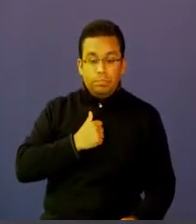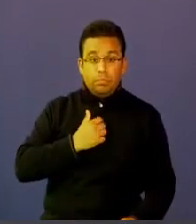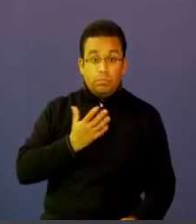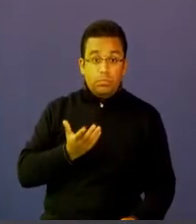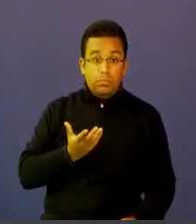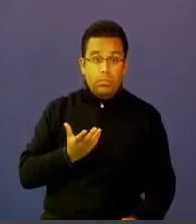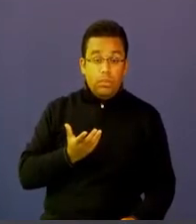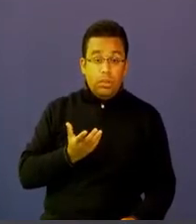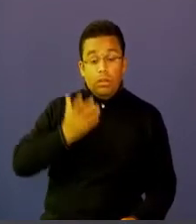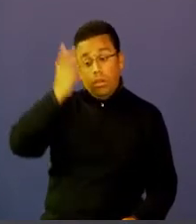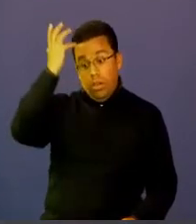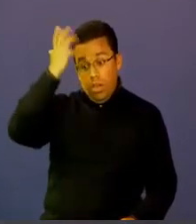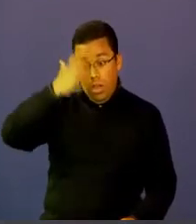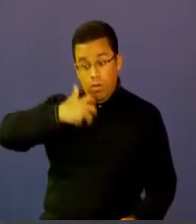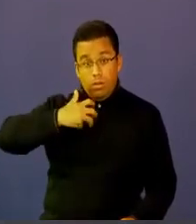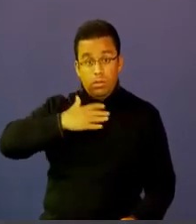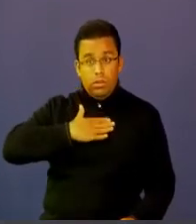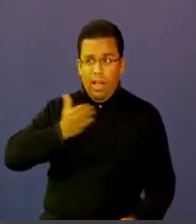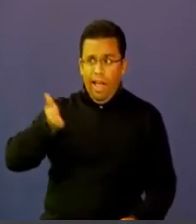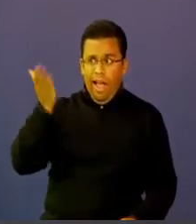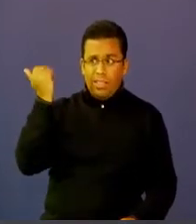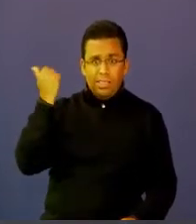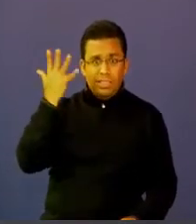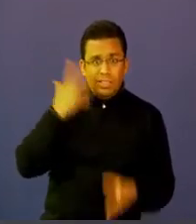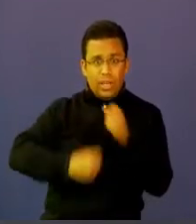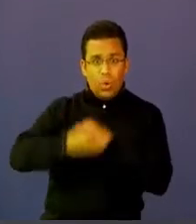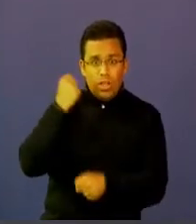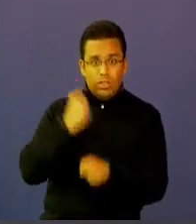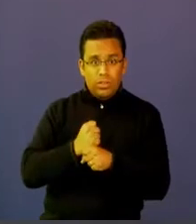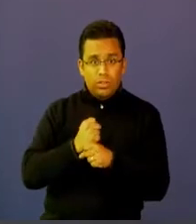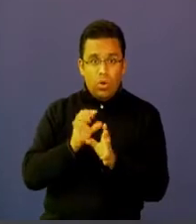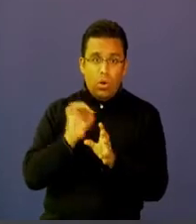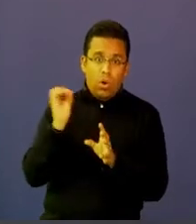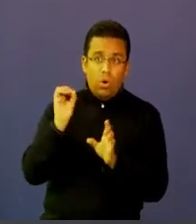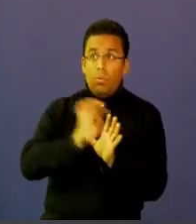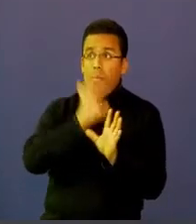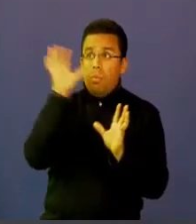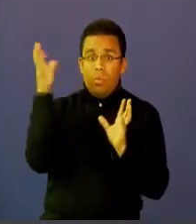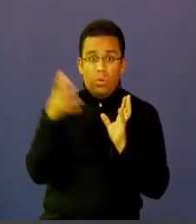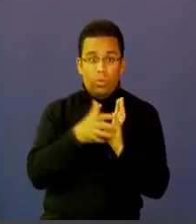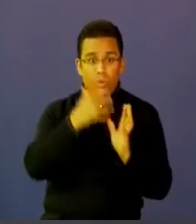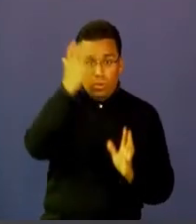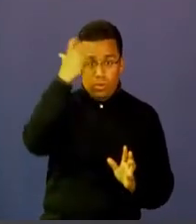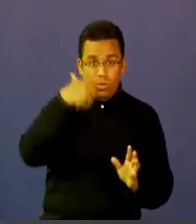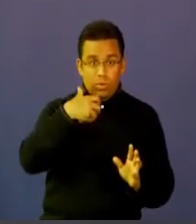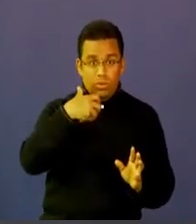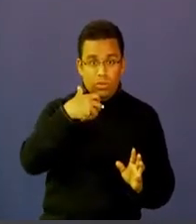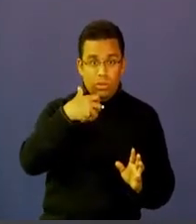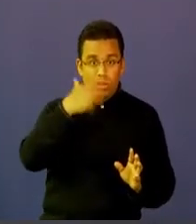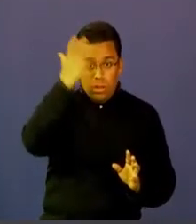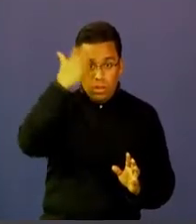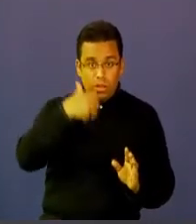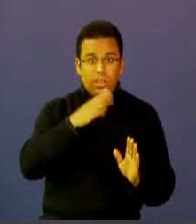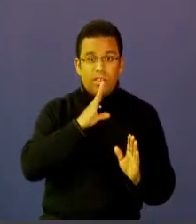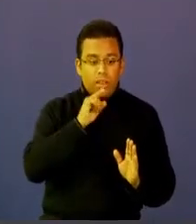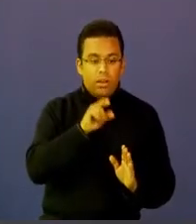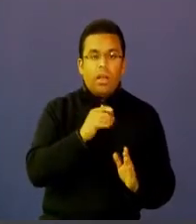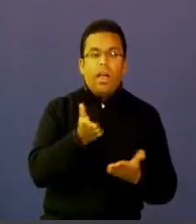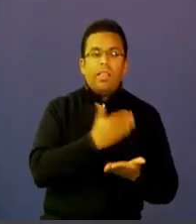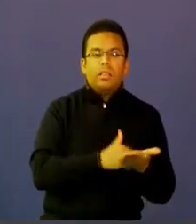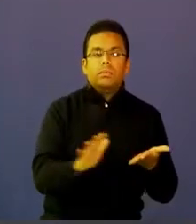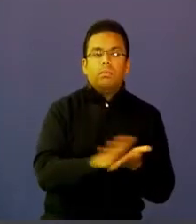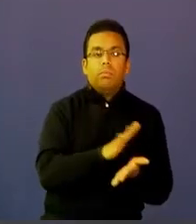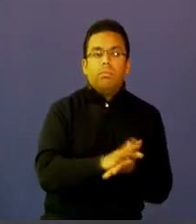Cuando pensamos cómo era la evaluación hace cinco años en Colombia y en el mundo, podemos ver que la mayoría de la evaluación era totalmente en papel.